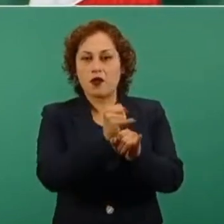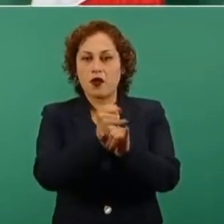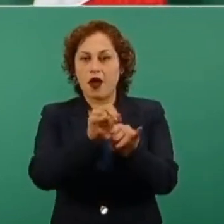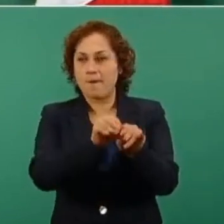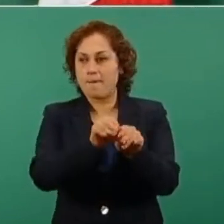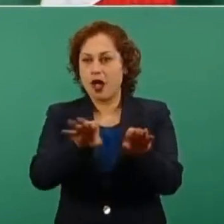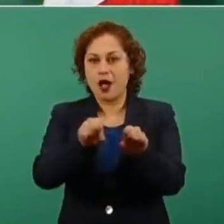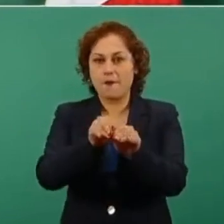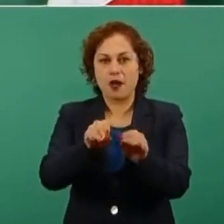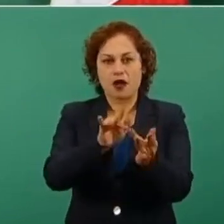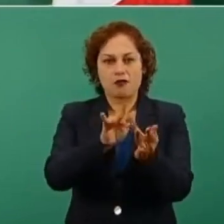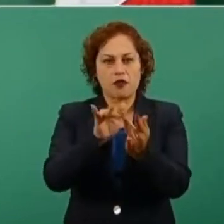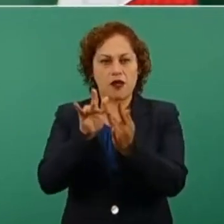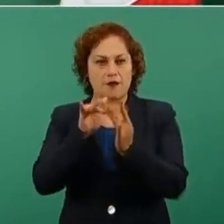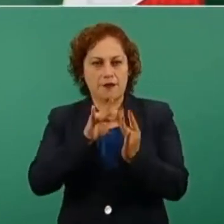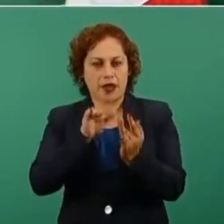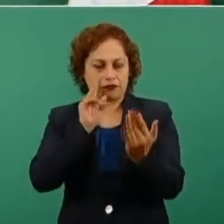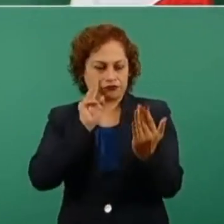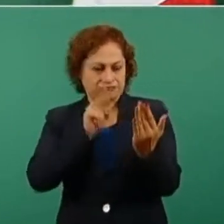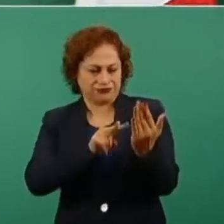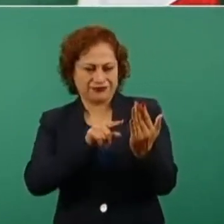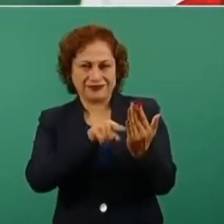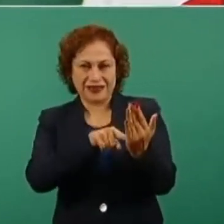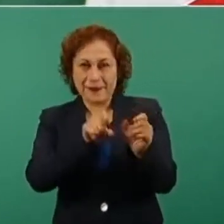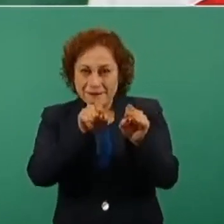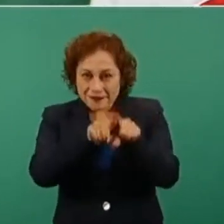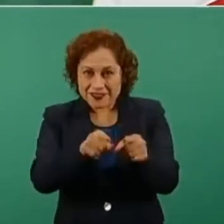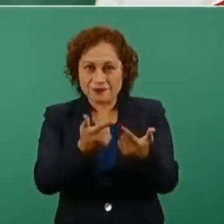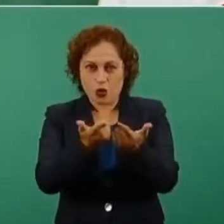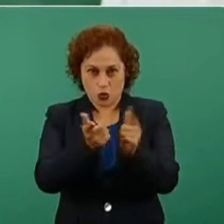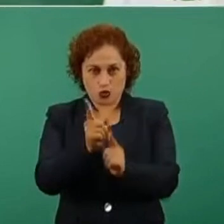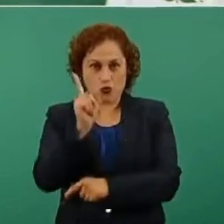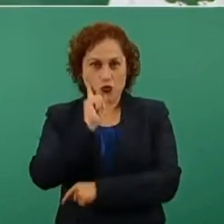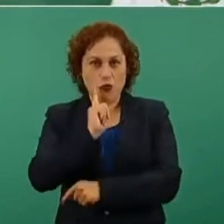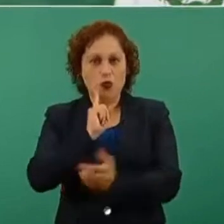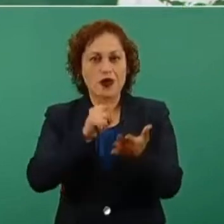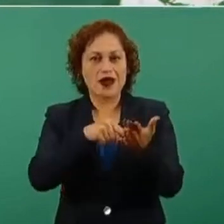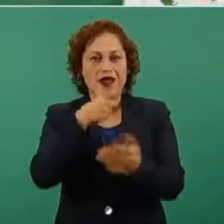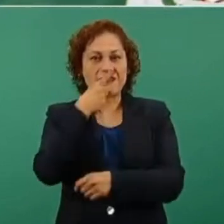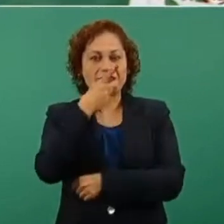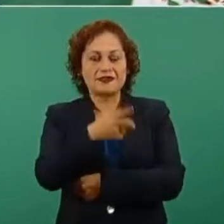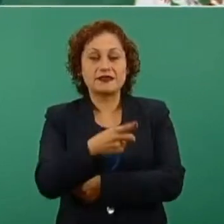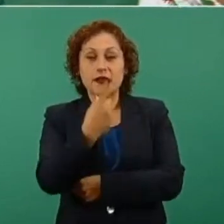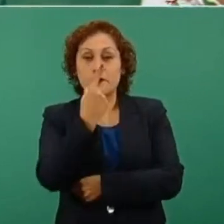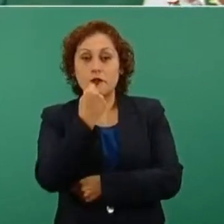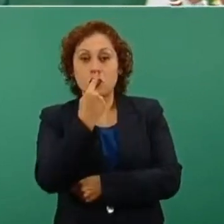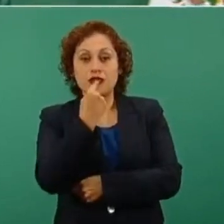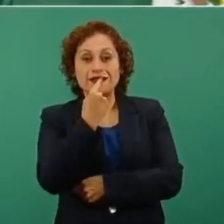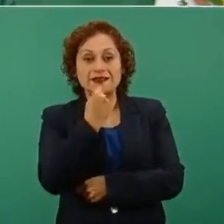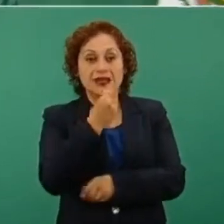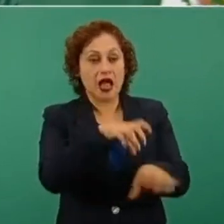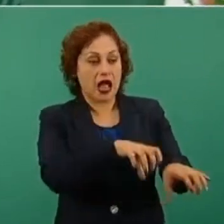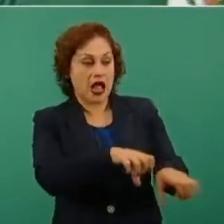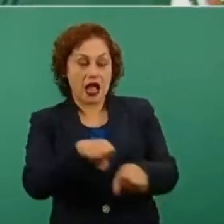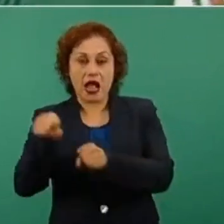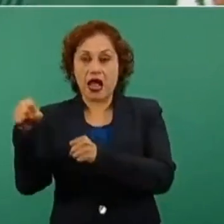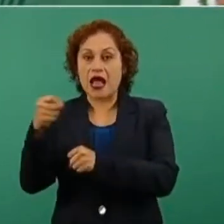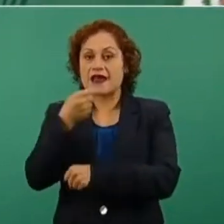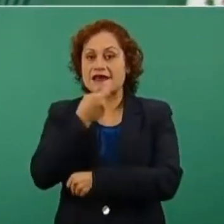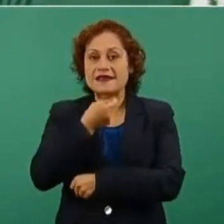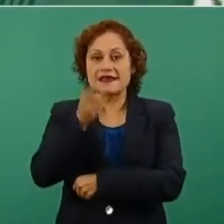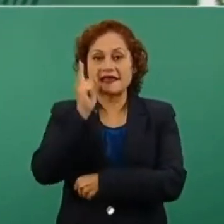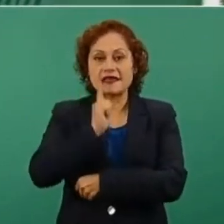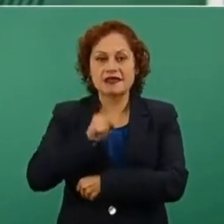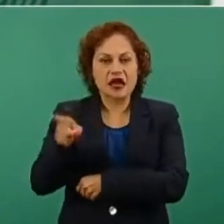que dicen ya los policías se llevaron a una niña, la van a violar.